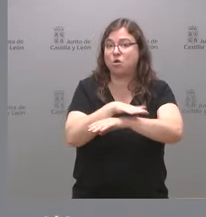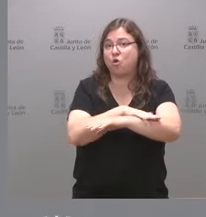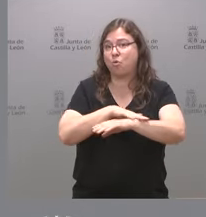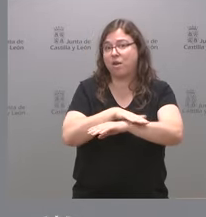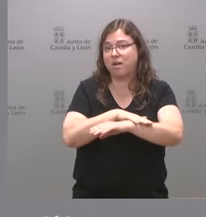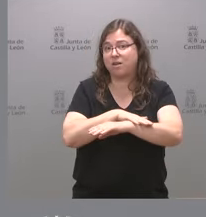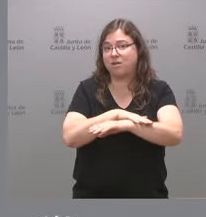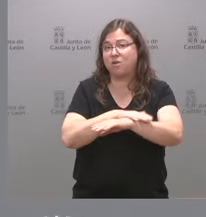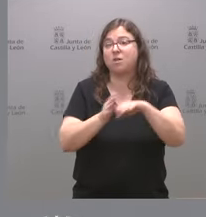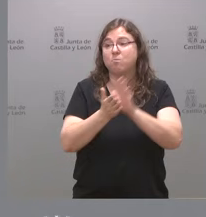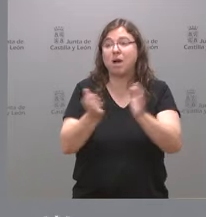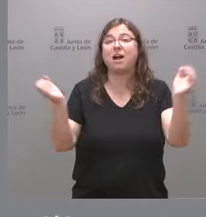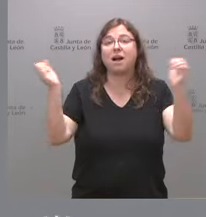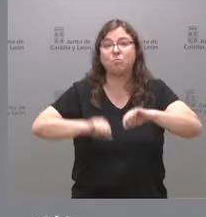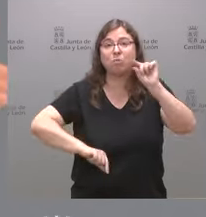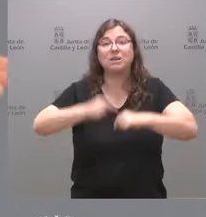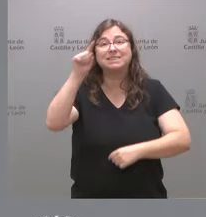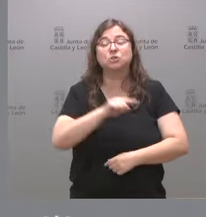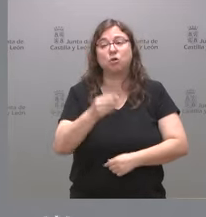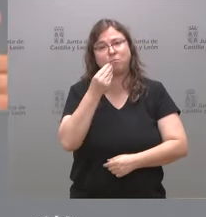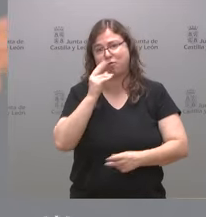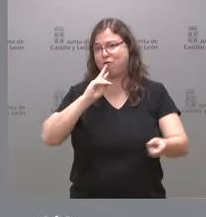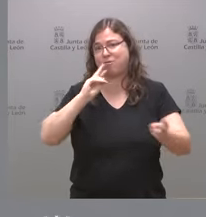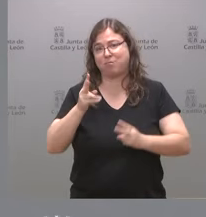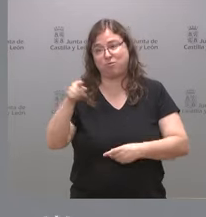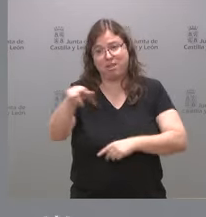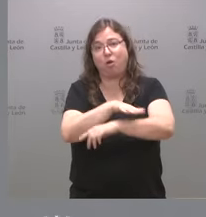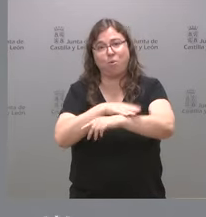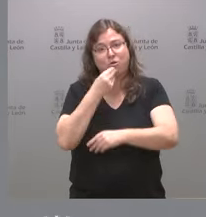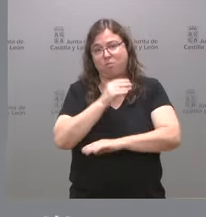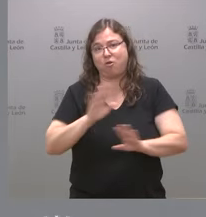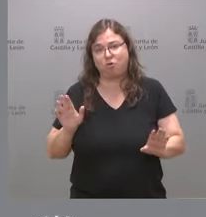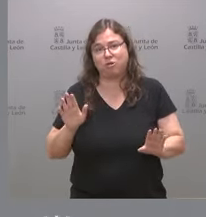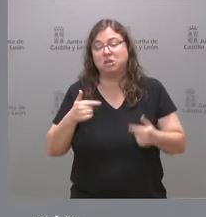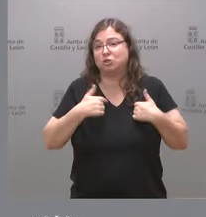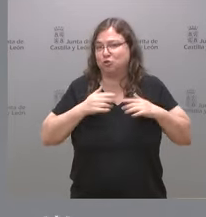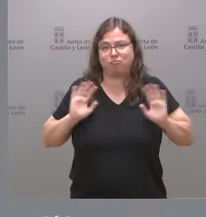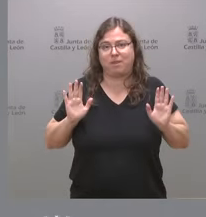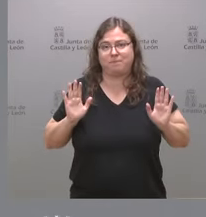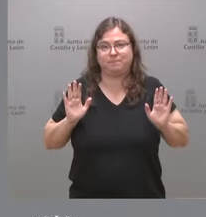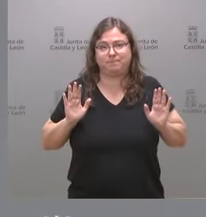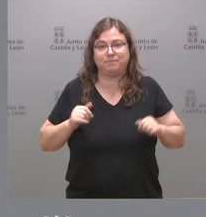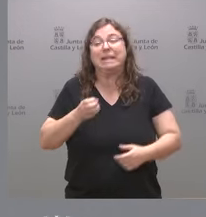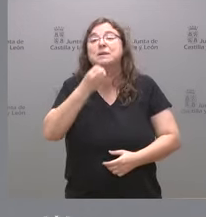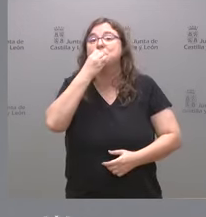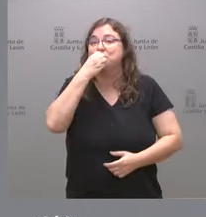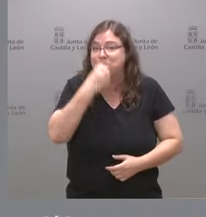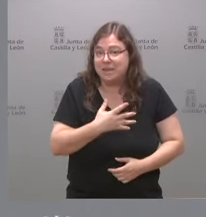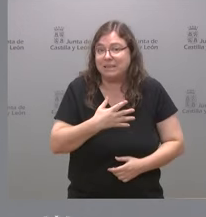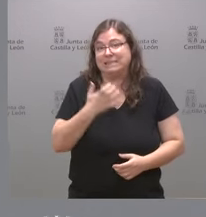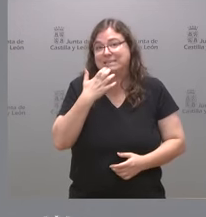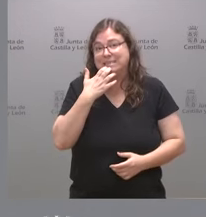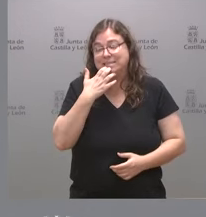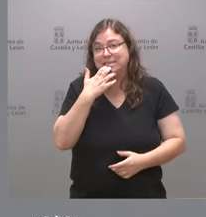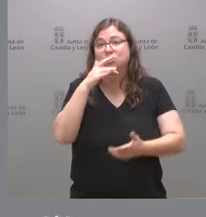va a poder aprobar esos presupuestos o no es mejor que lo responda el gobierno no yo sería bueno lógicamente que